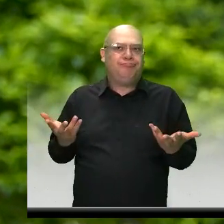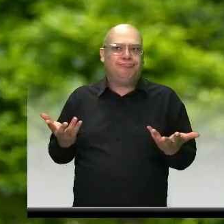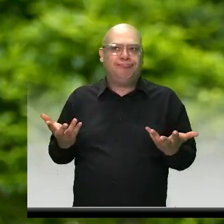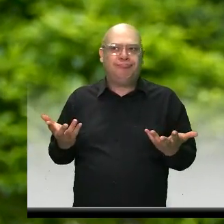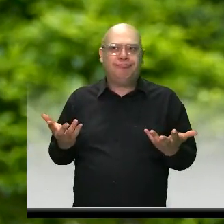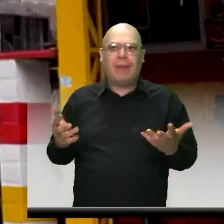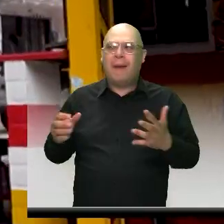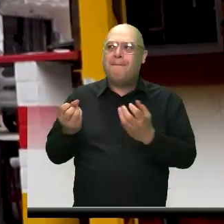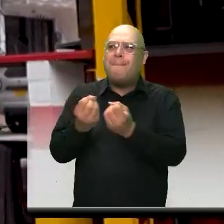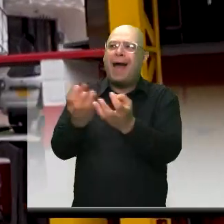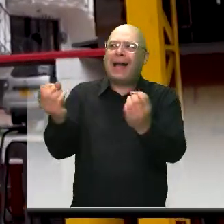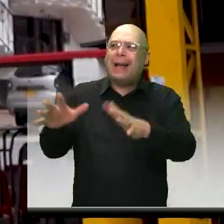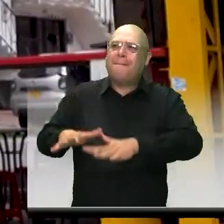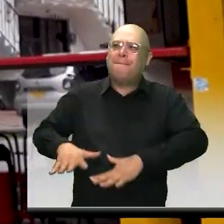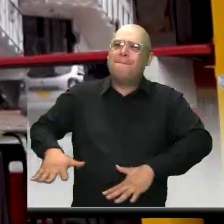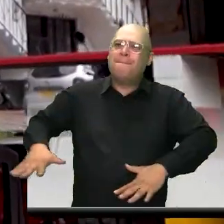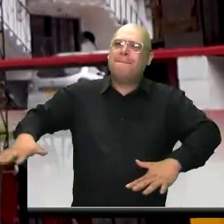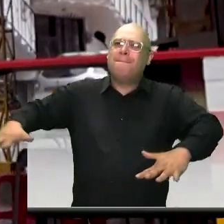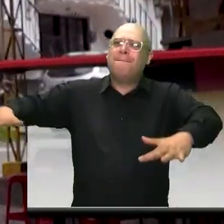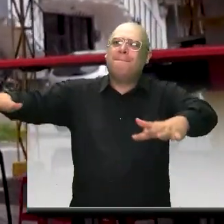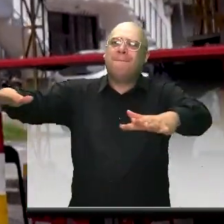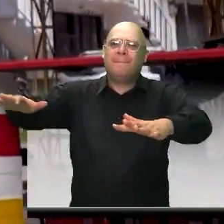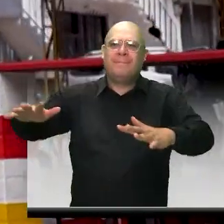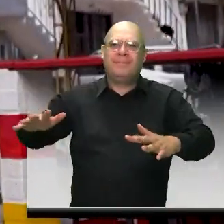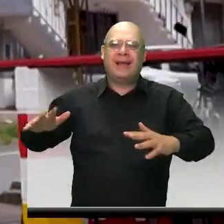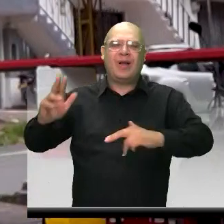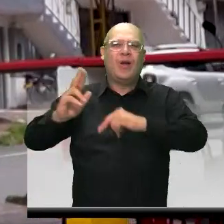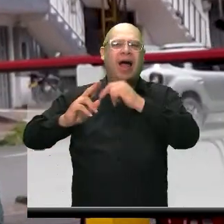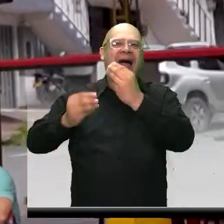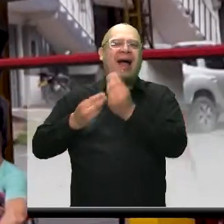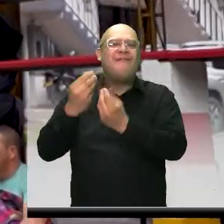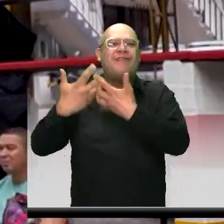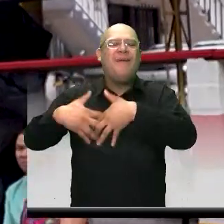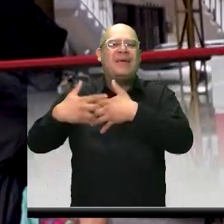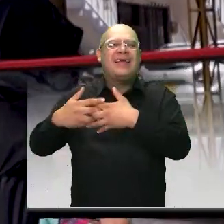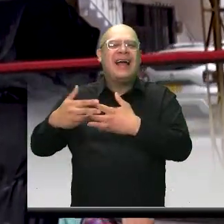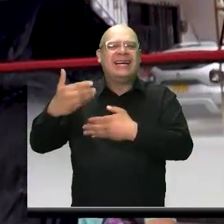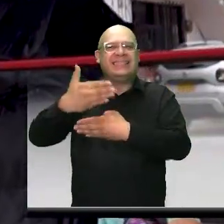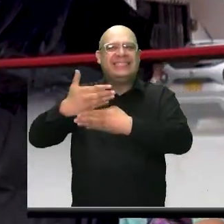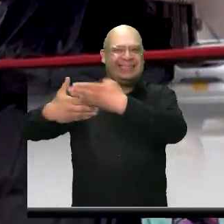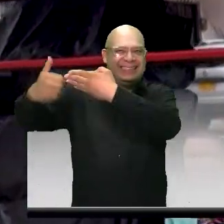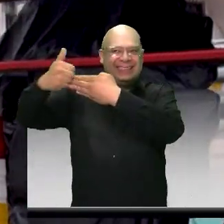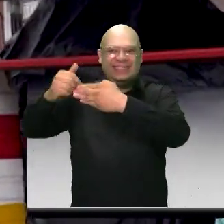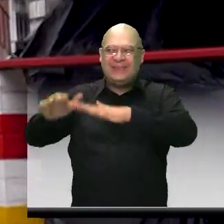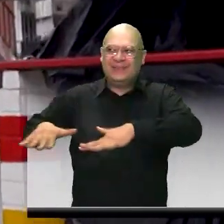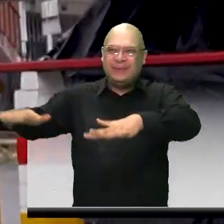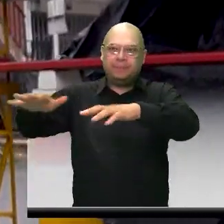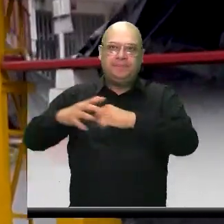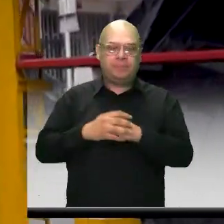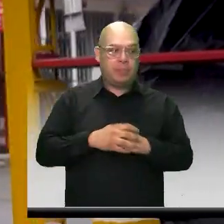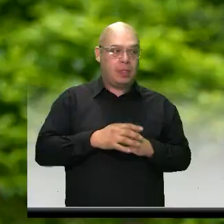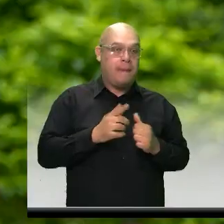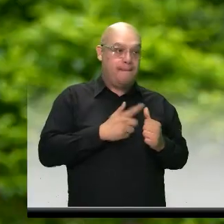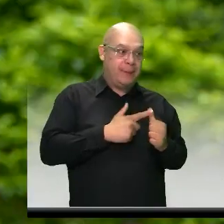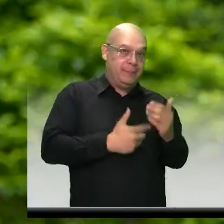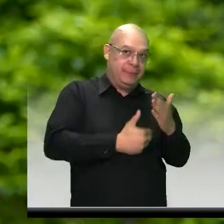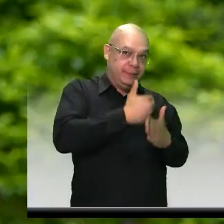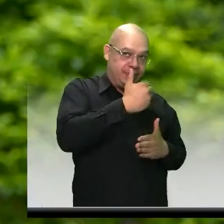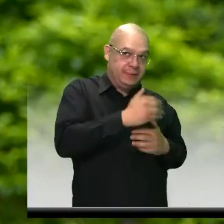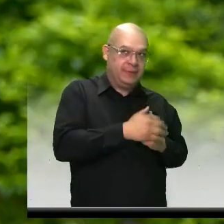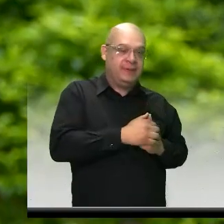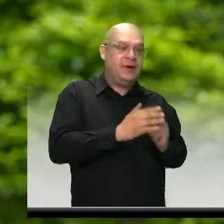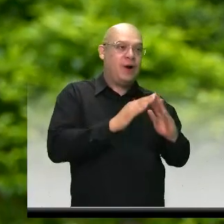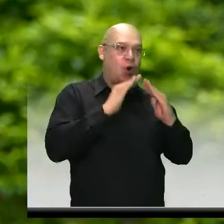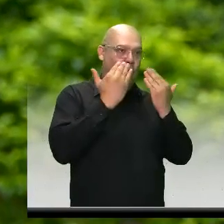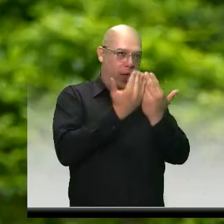manga. Eran ladrilleras. Lo primero que comenzaron a hacer fue el colegio,